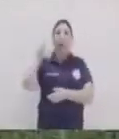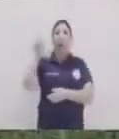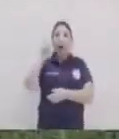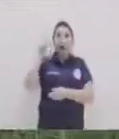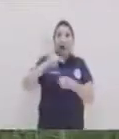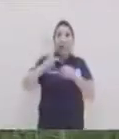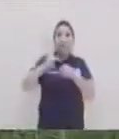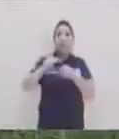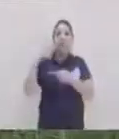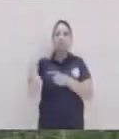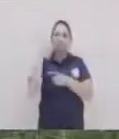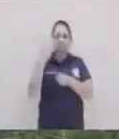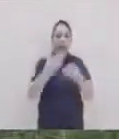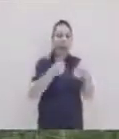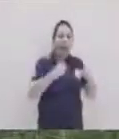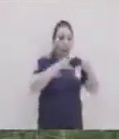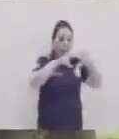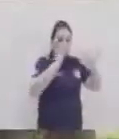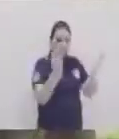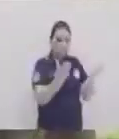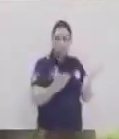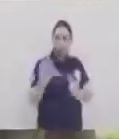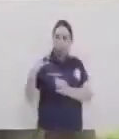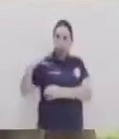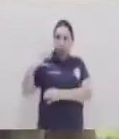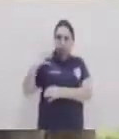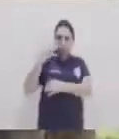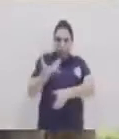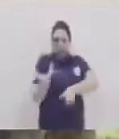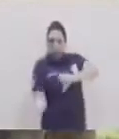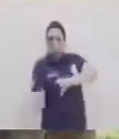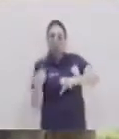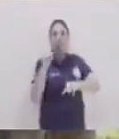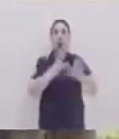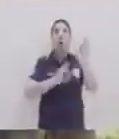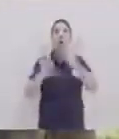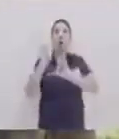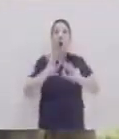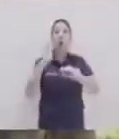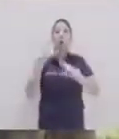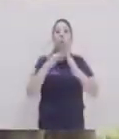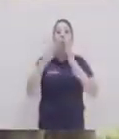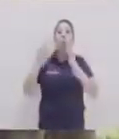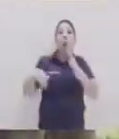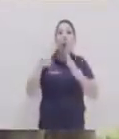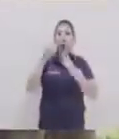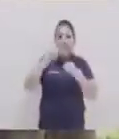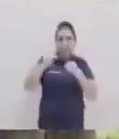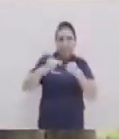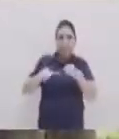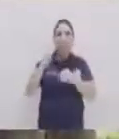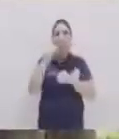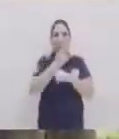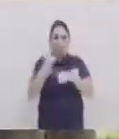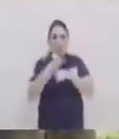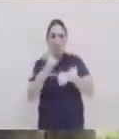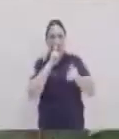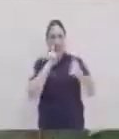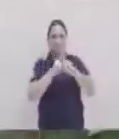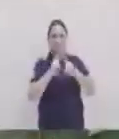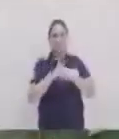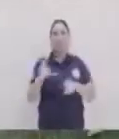se elaboran hermosos cántaros y piedras que se utilizan en los hogares del municipio